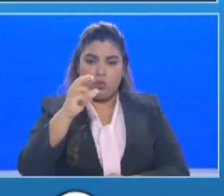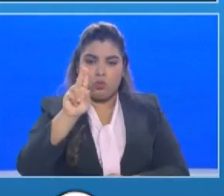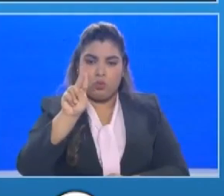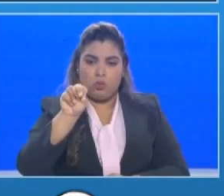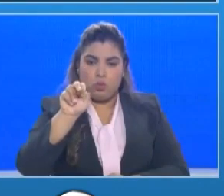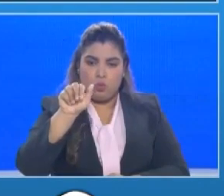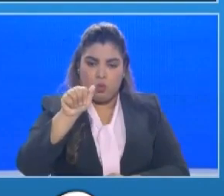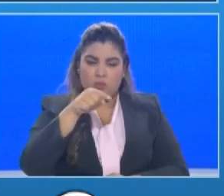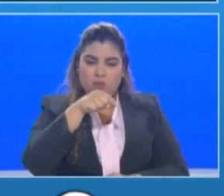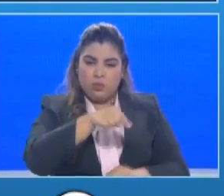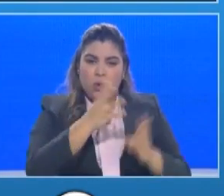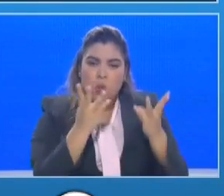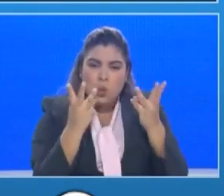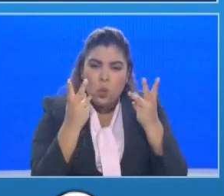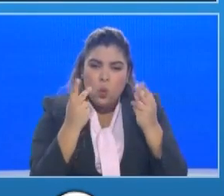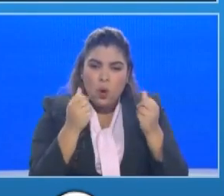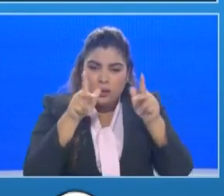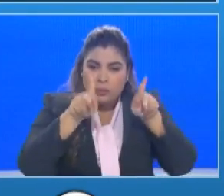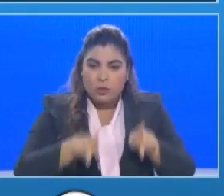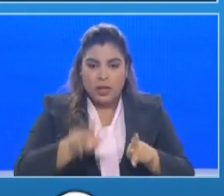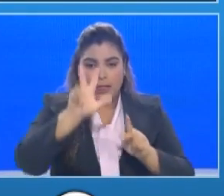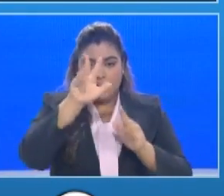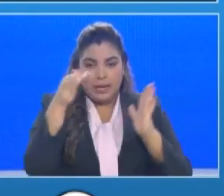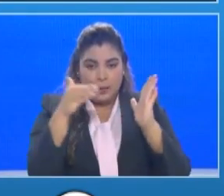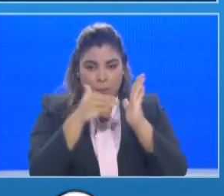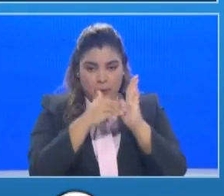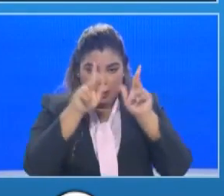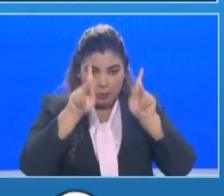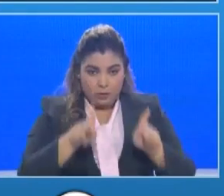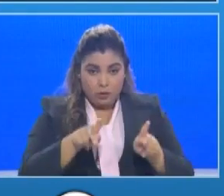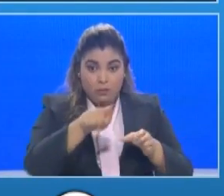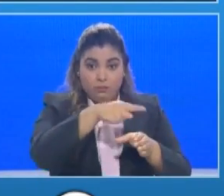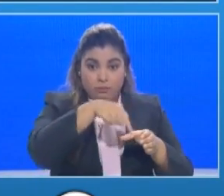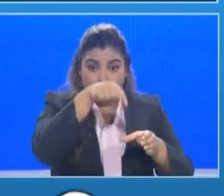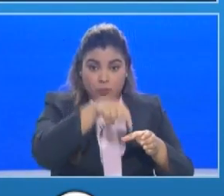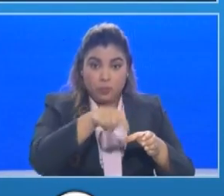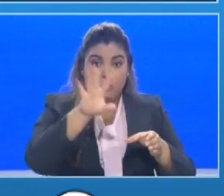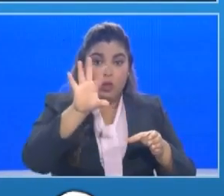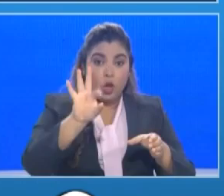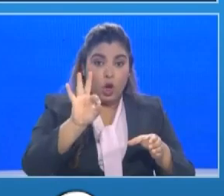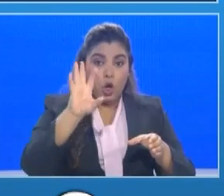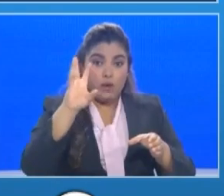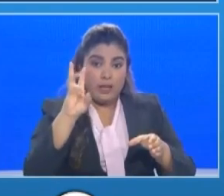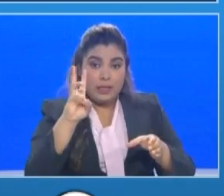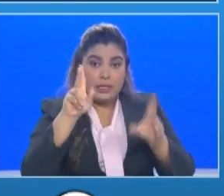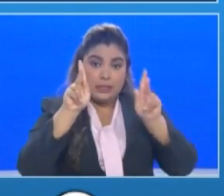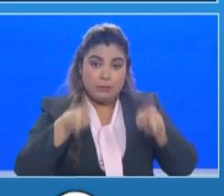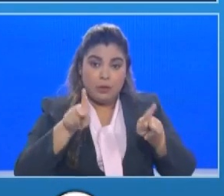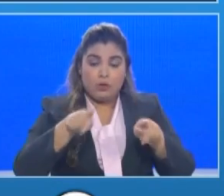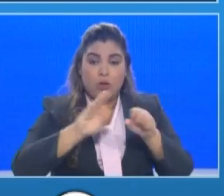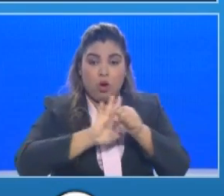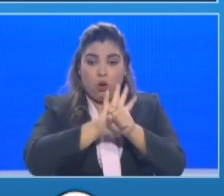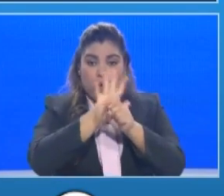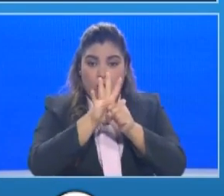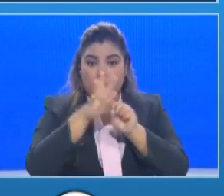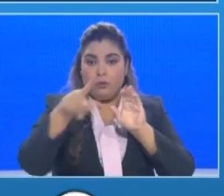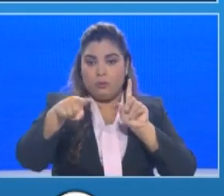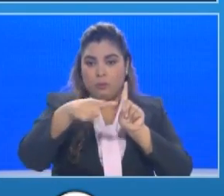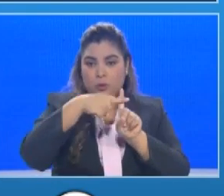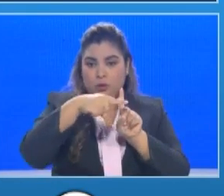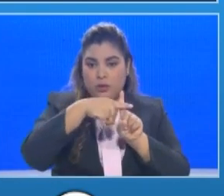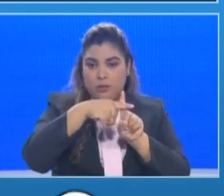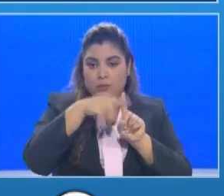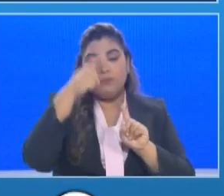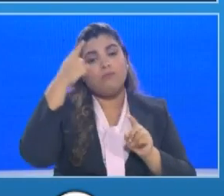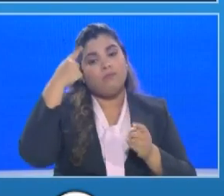de 3.000 personas donde 96 personas han resultado positivas a COVID y para nosotros es muy